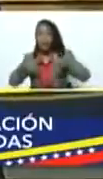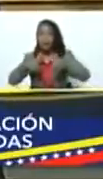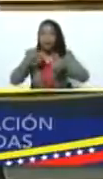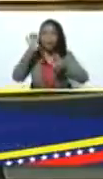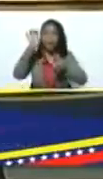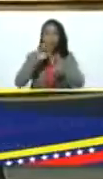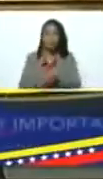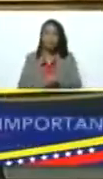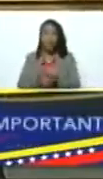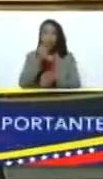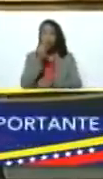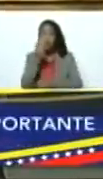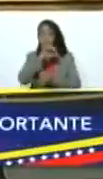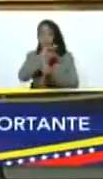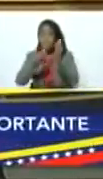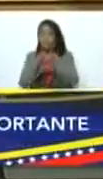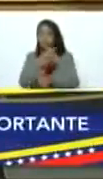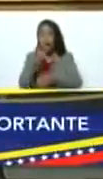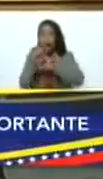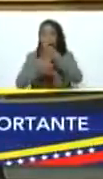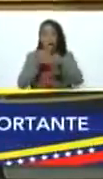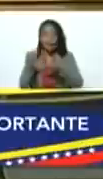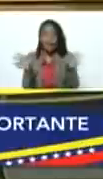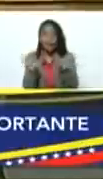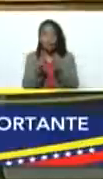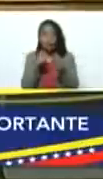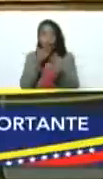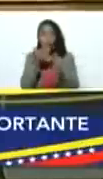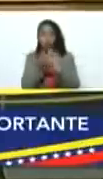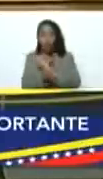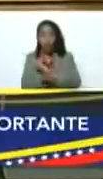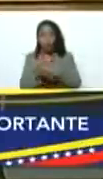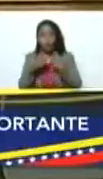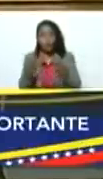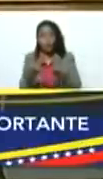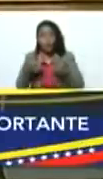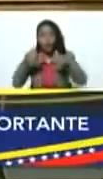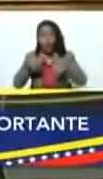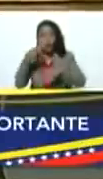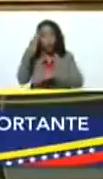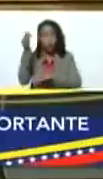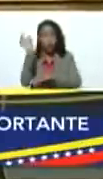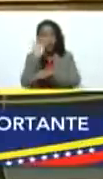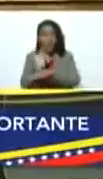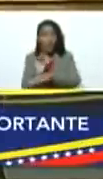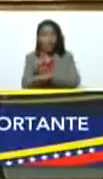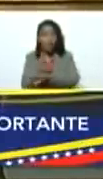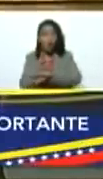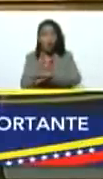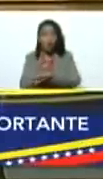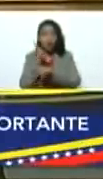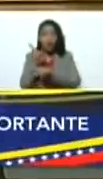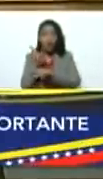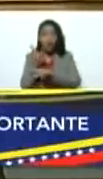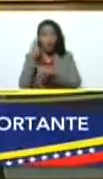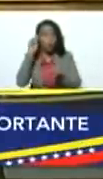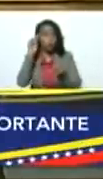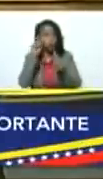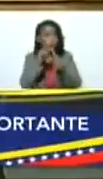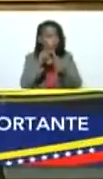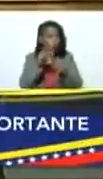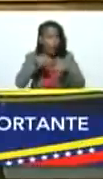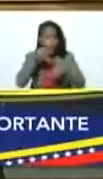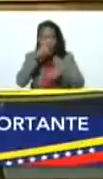Bueno, Vicepresidente, si nos puede hacer una referencia, un resumen, del Consejo Federal de Gobierno y su perspectiva en este año